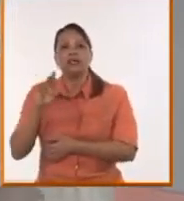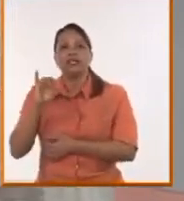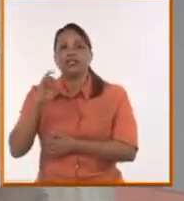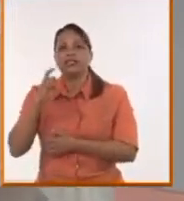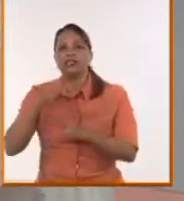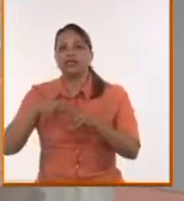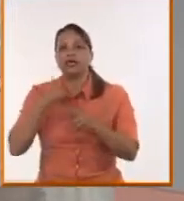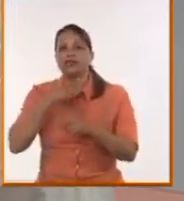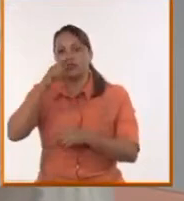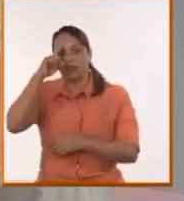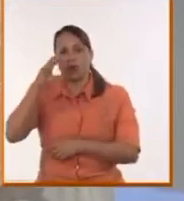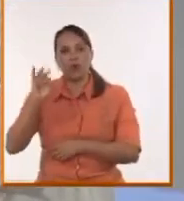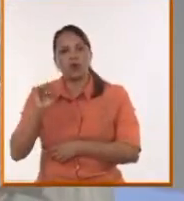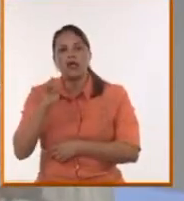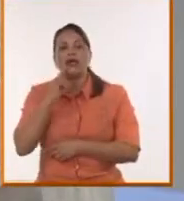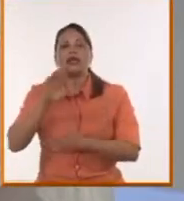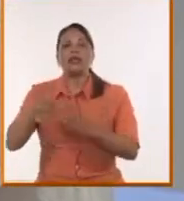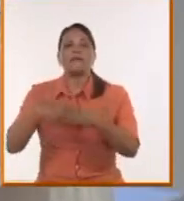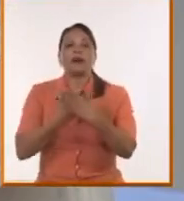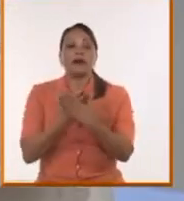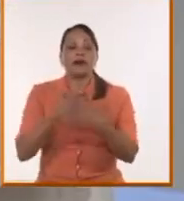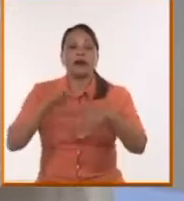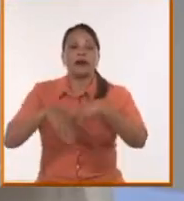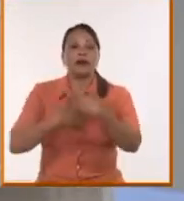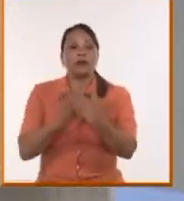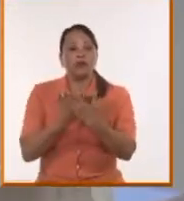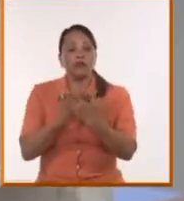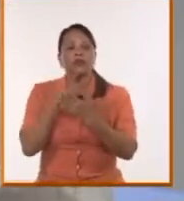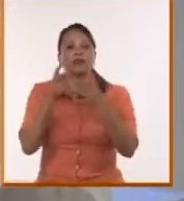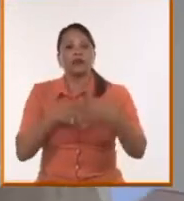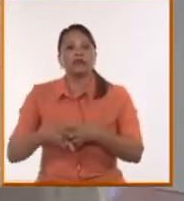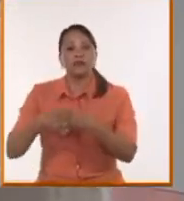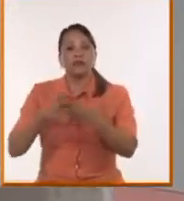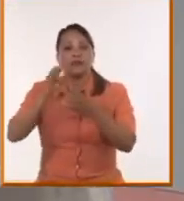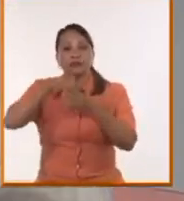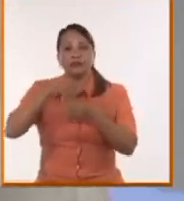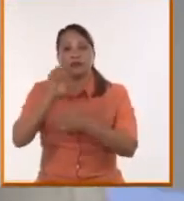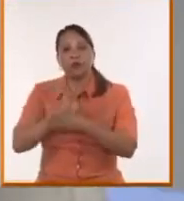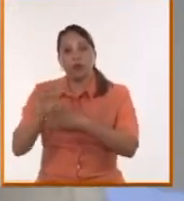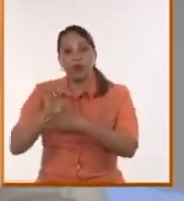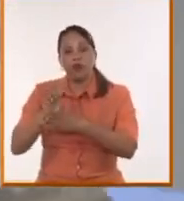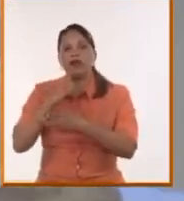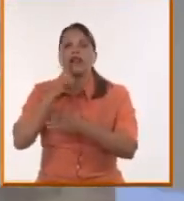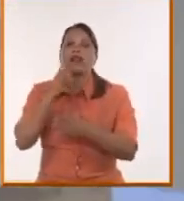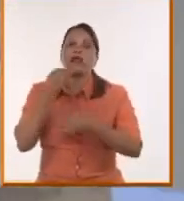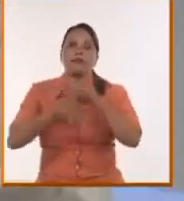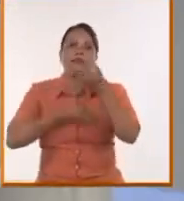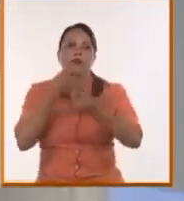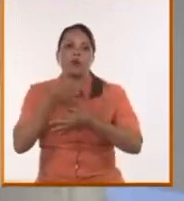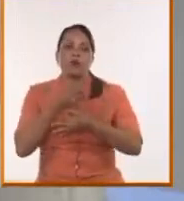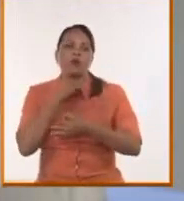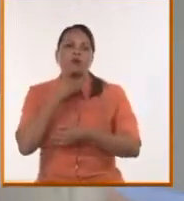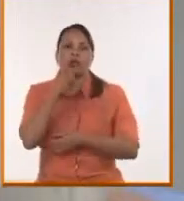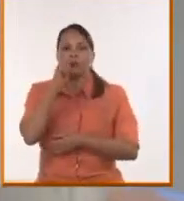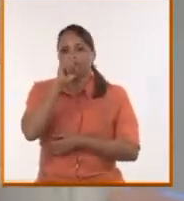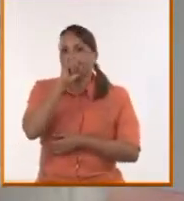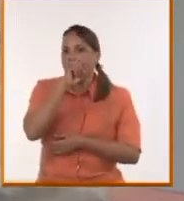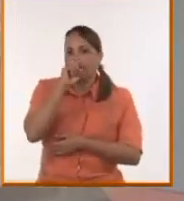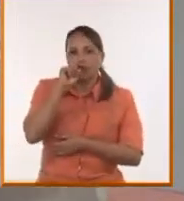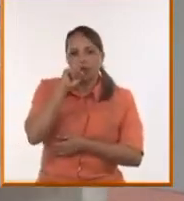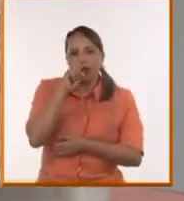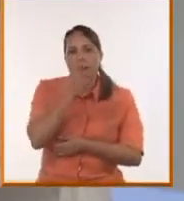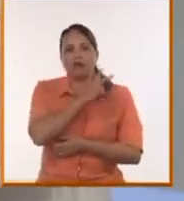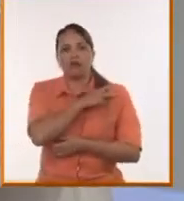el embajador de Estados Unidos en Ecuador se dignó a hacer rueda de prensa para decir sobre los narcogenerales, fue